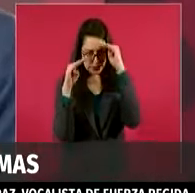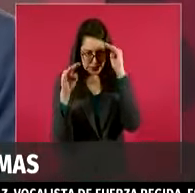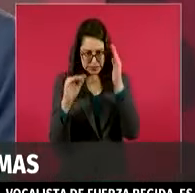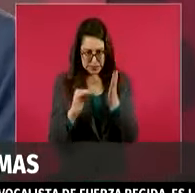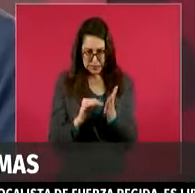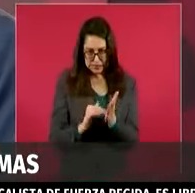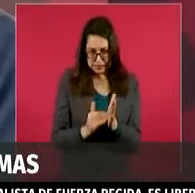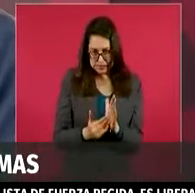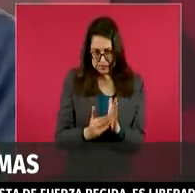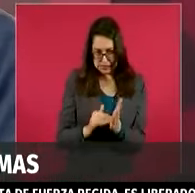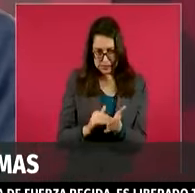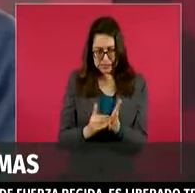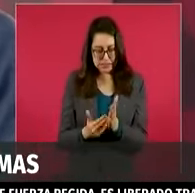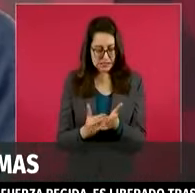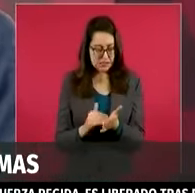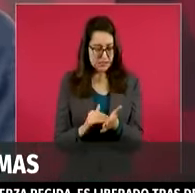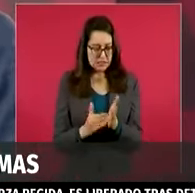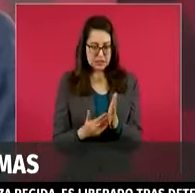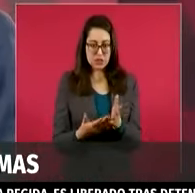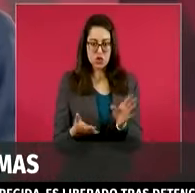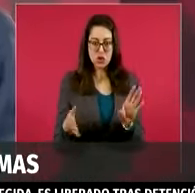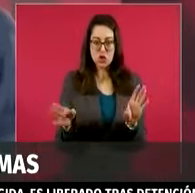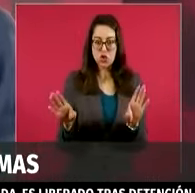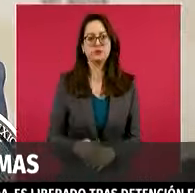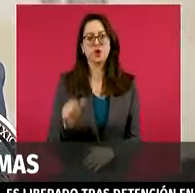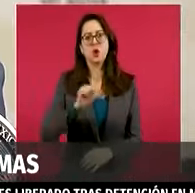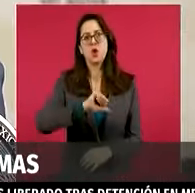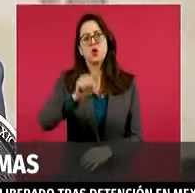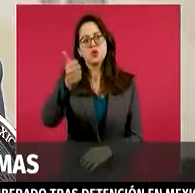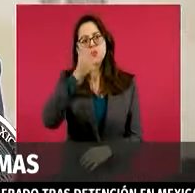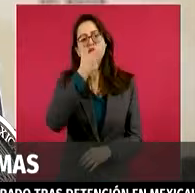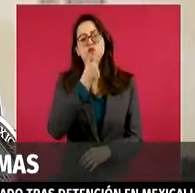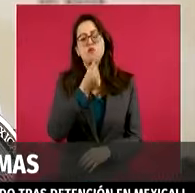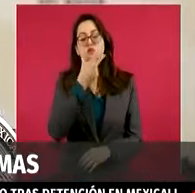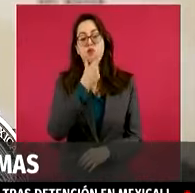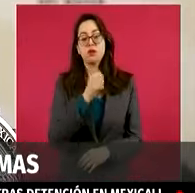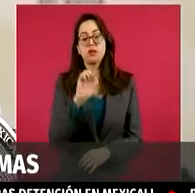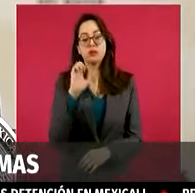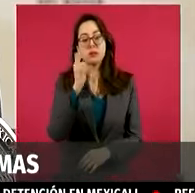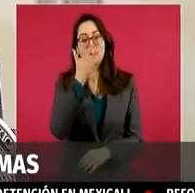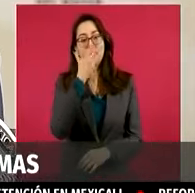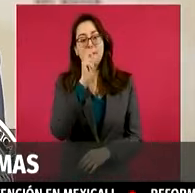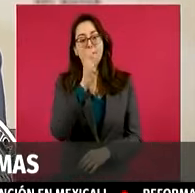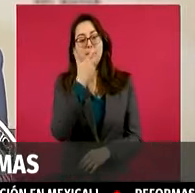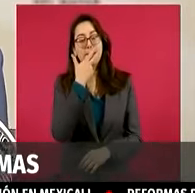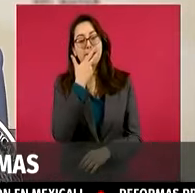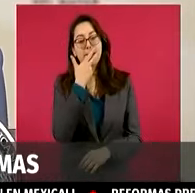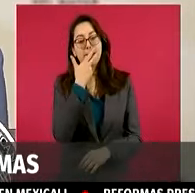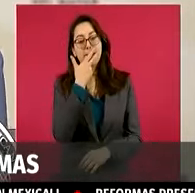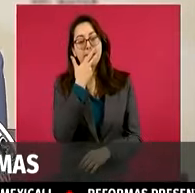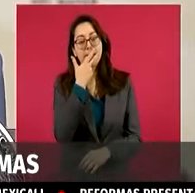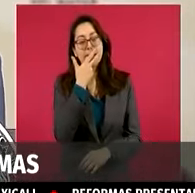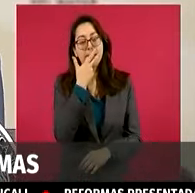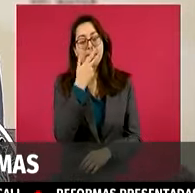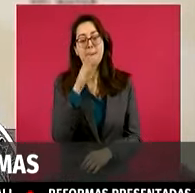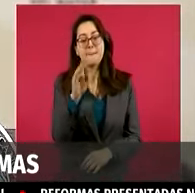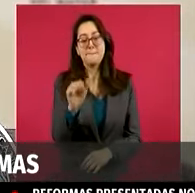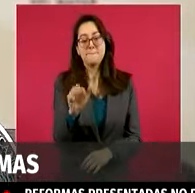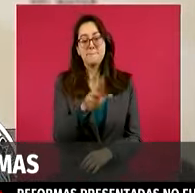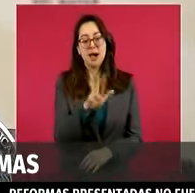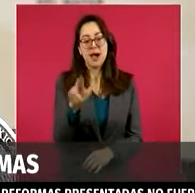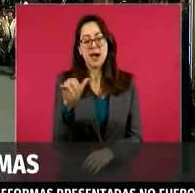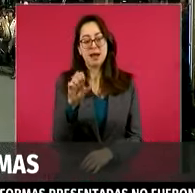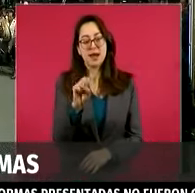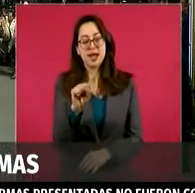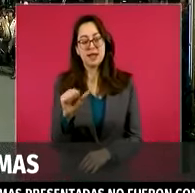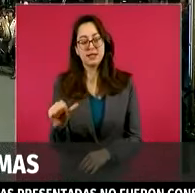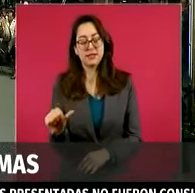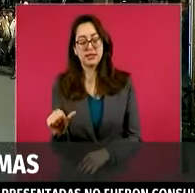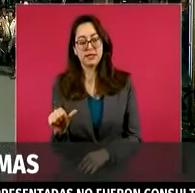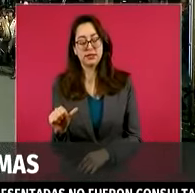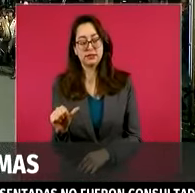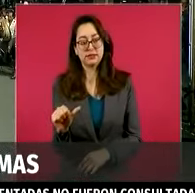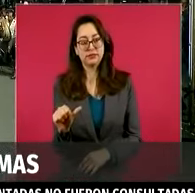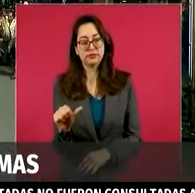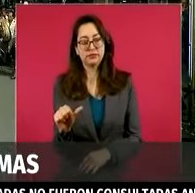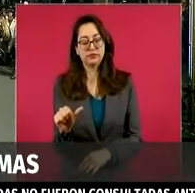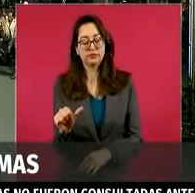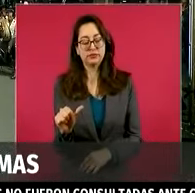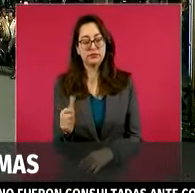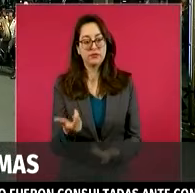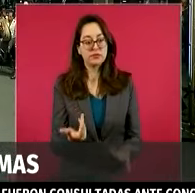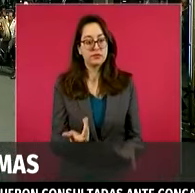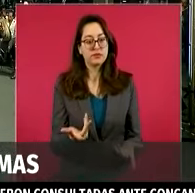tanto de eso. Mientras tanto, pues lo que hemos podido escuchar y analizar, por lo menos a título personal, y ayer lo que dijo el presidente,